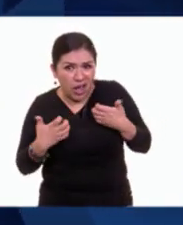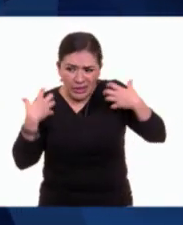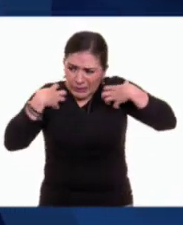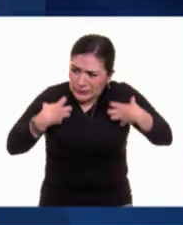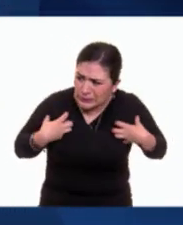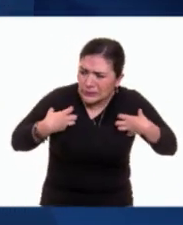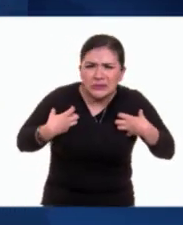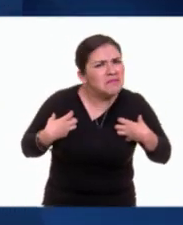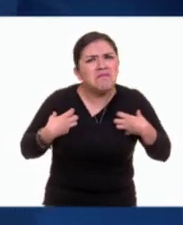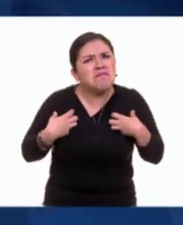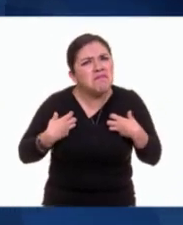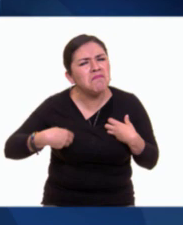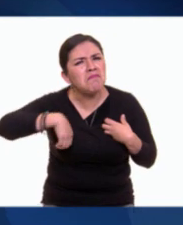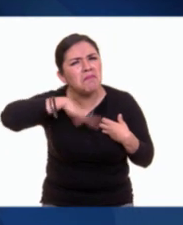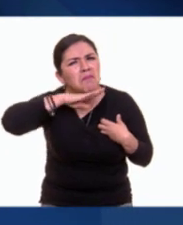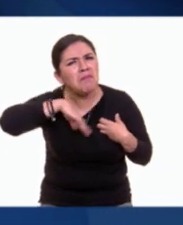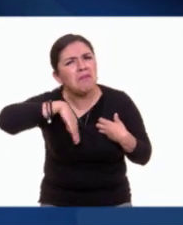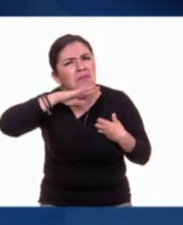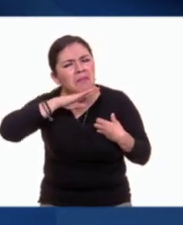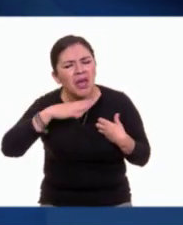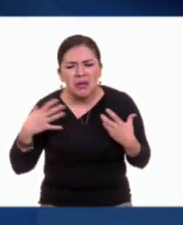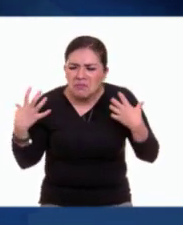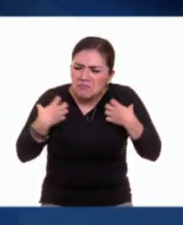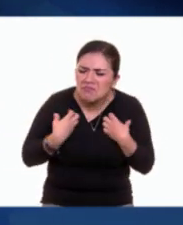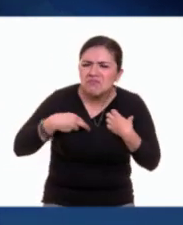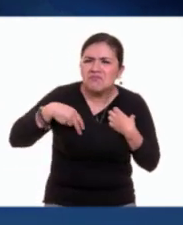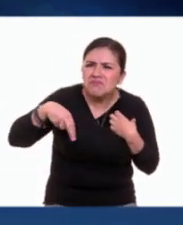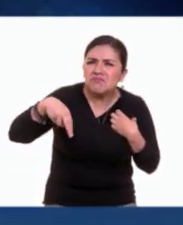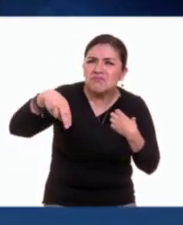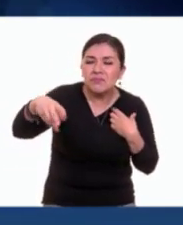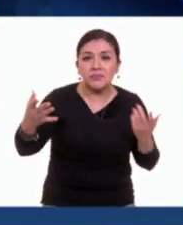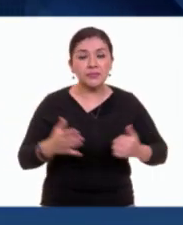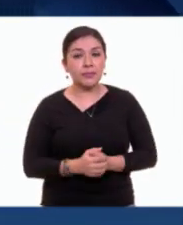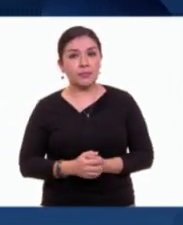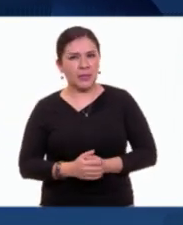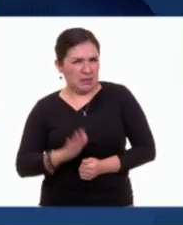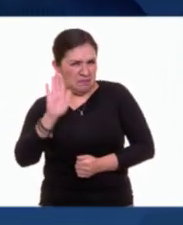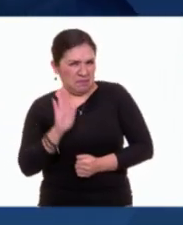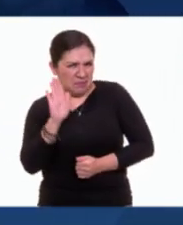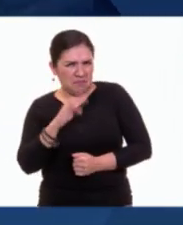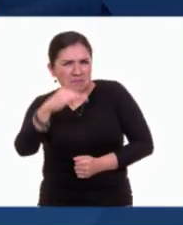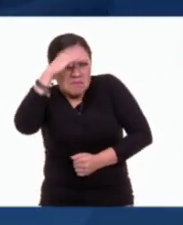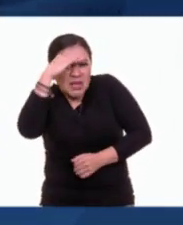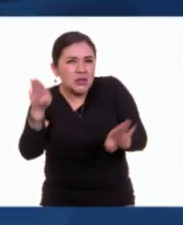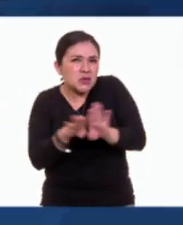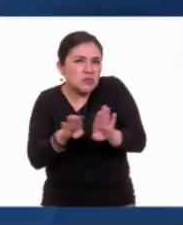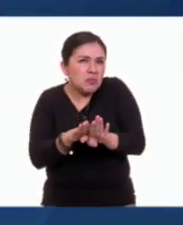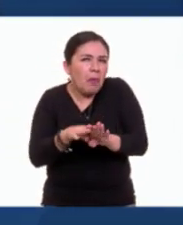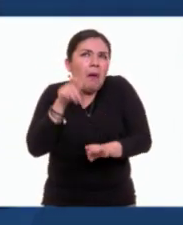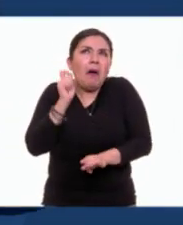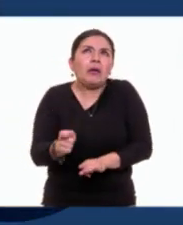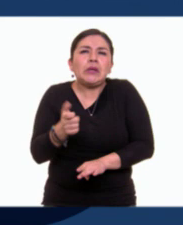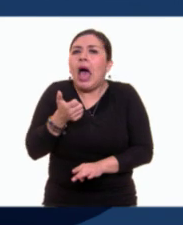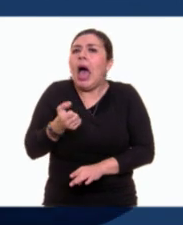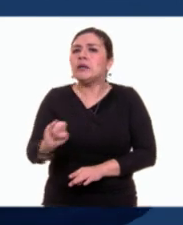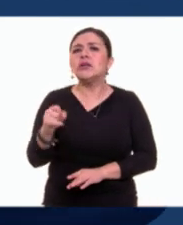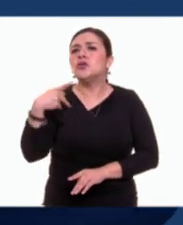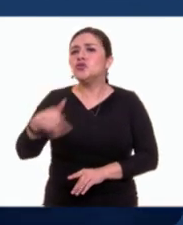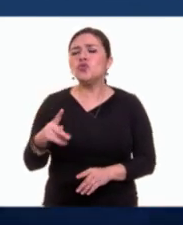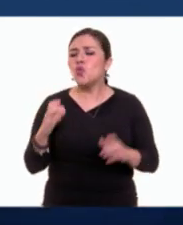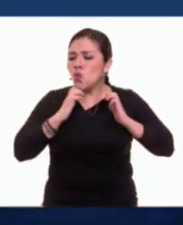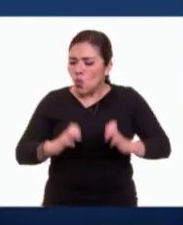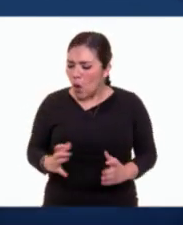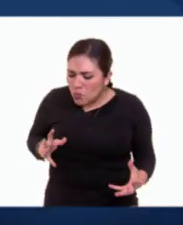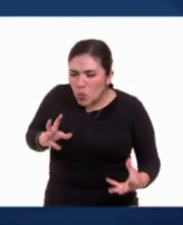animal, colgado de su cuello y pegado a su espalda. Hubiérase dicho que lo consideraban como parte de sí